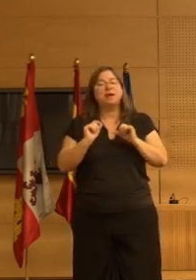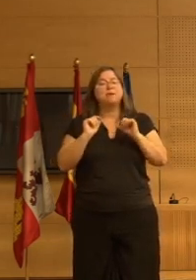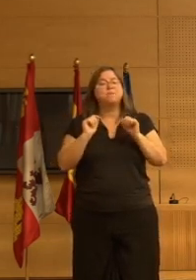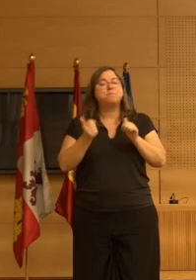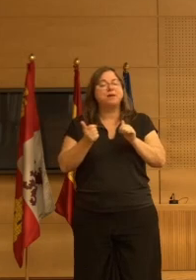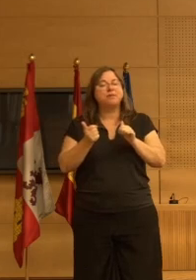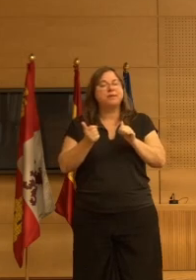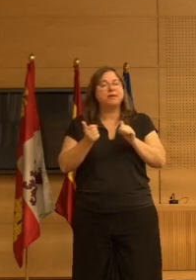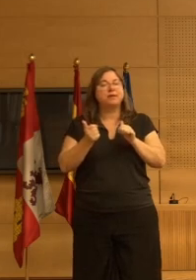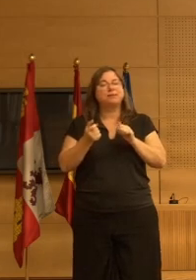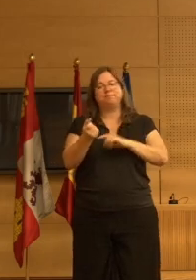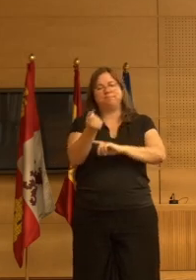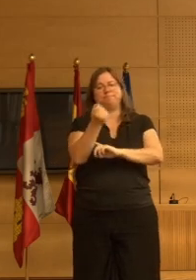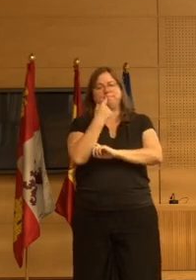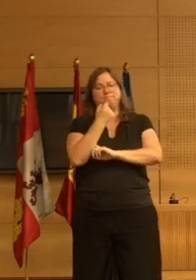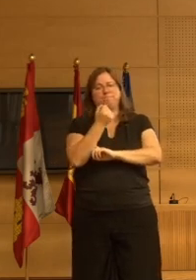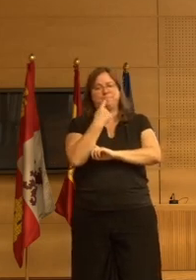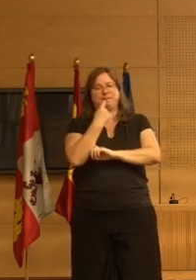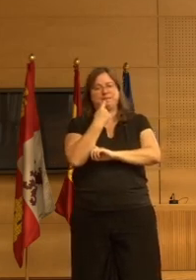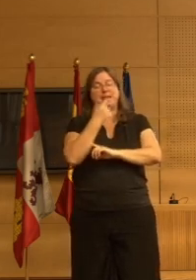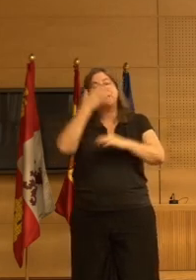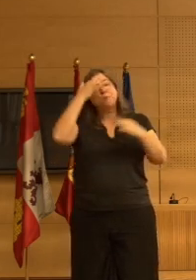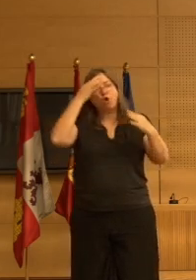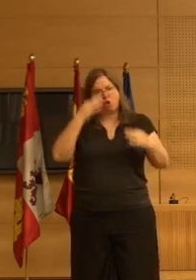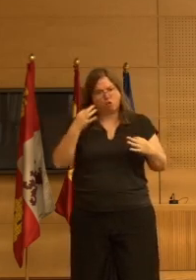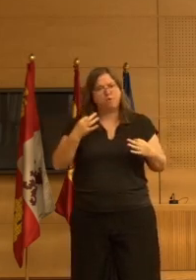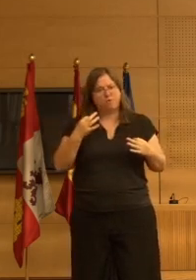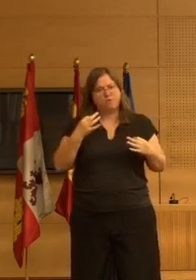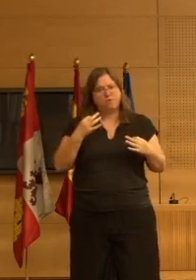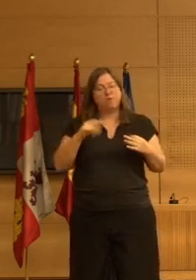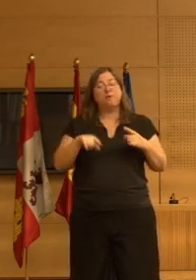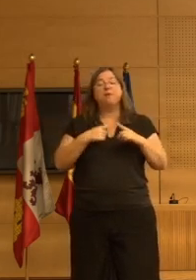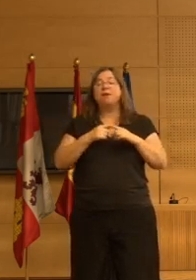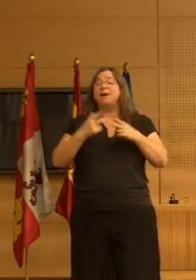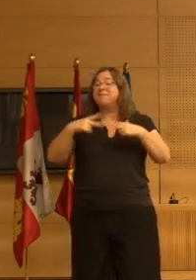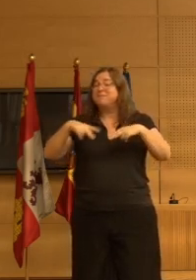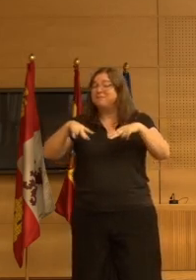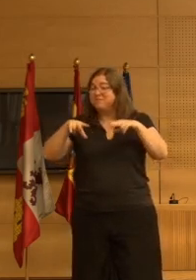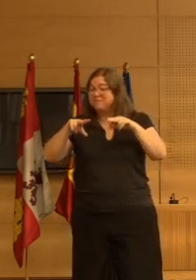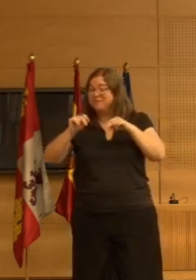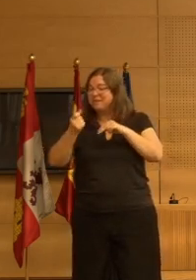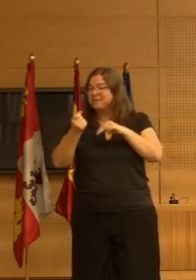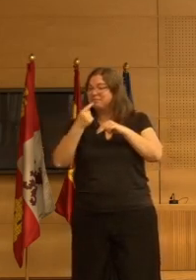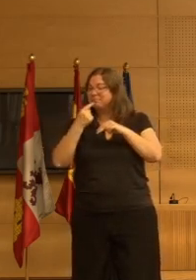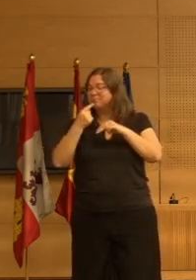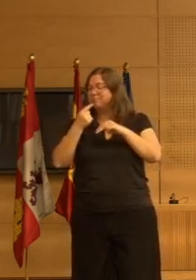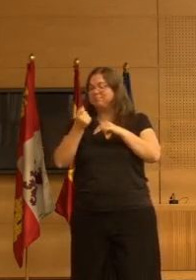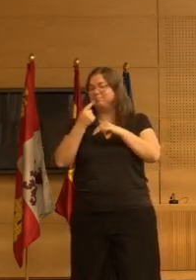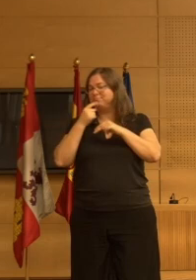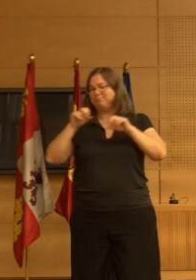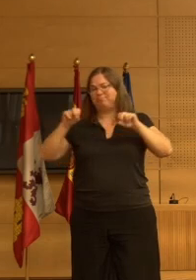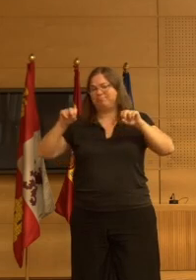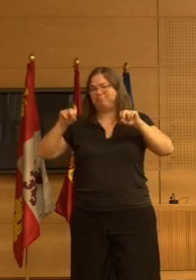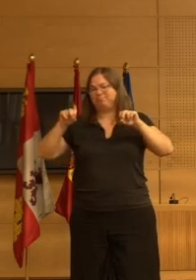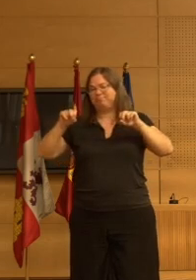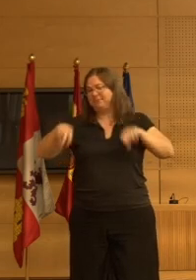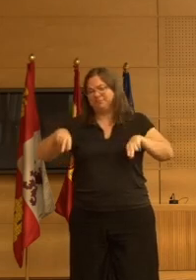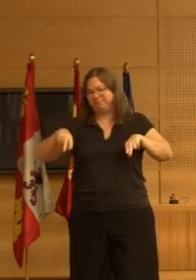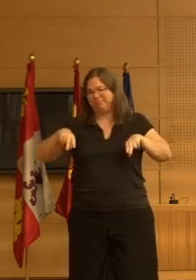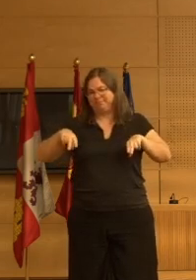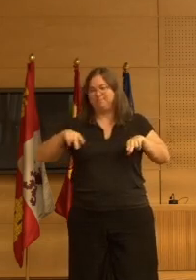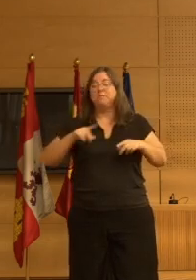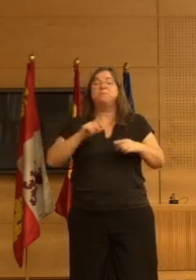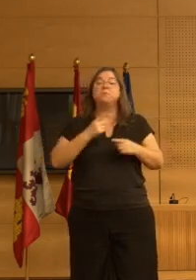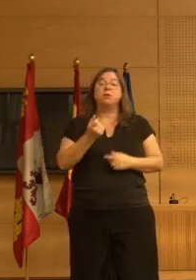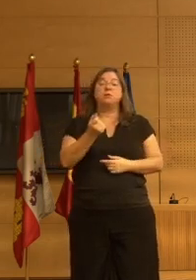usar los psicofármacos de forma más racional y rematar con la retirada de sujeción química